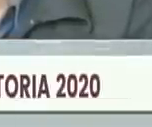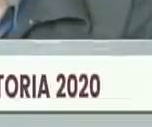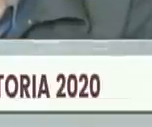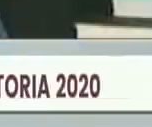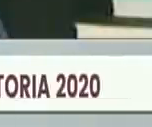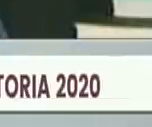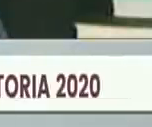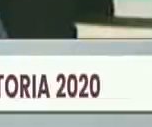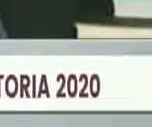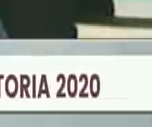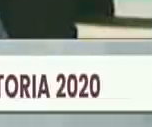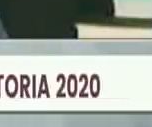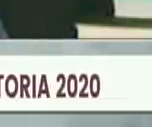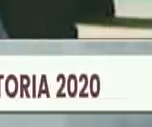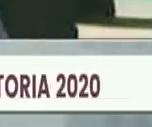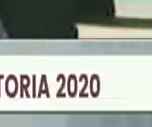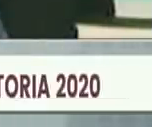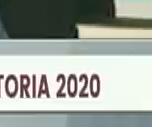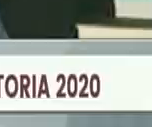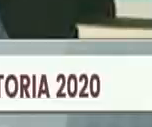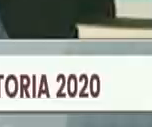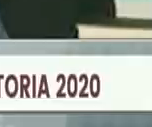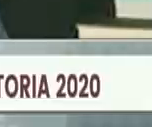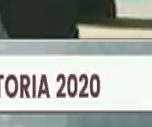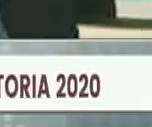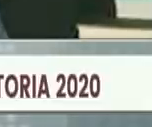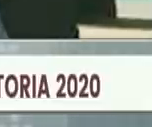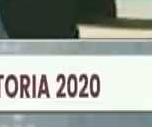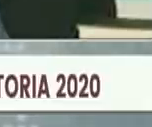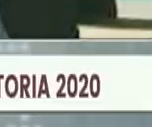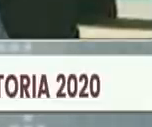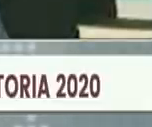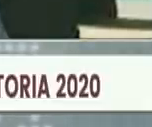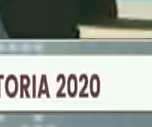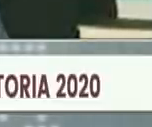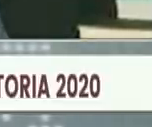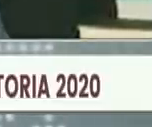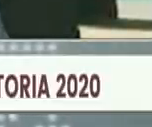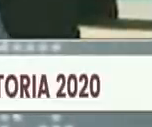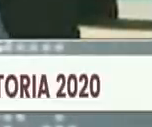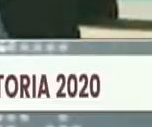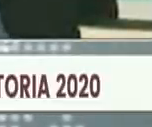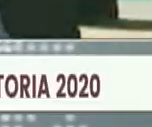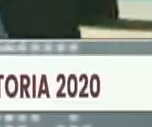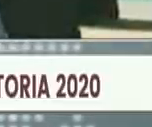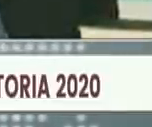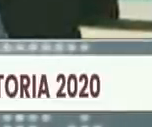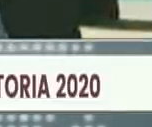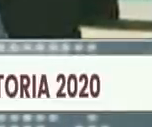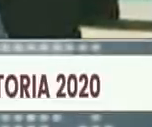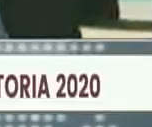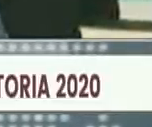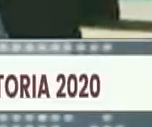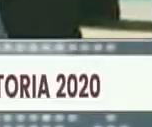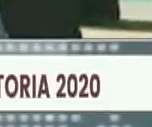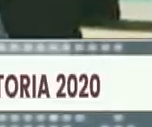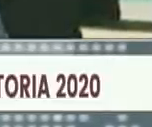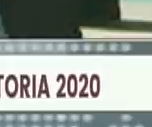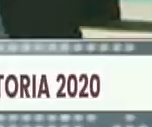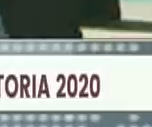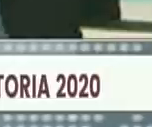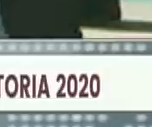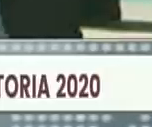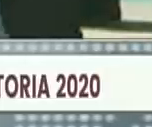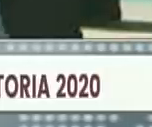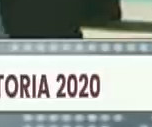bicentenario de la batalla de Carabobo de gran importancia para la República Bolivariana de Venezuela nuestro país celebra